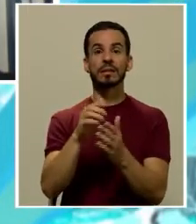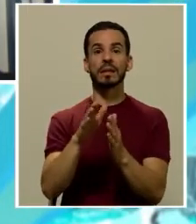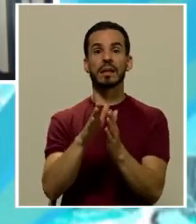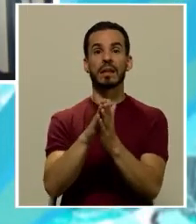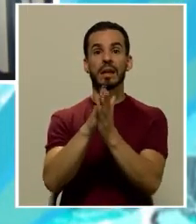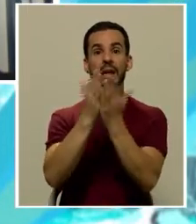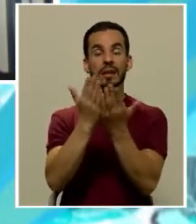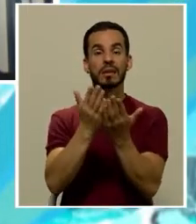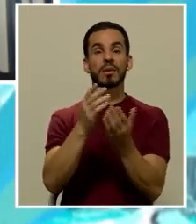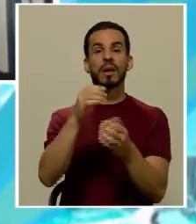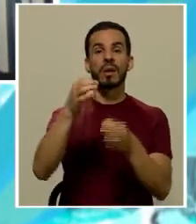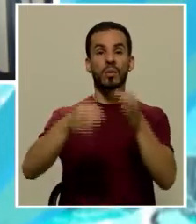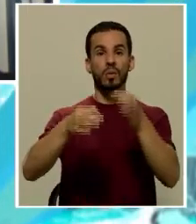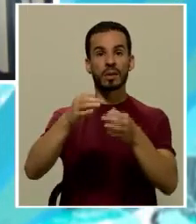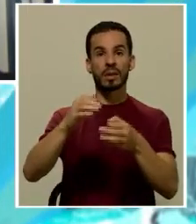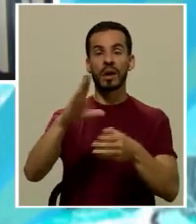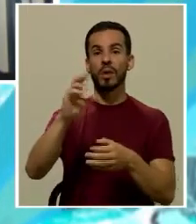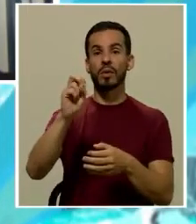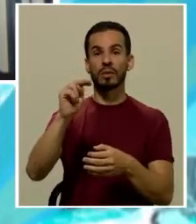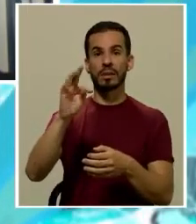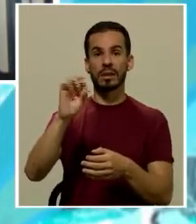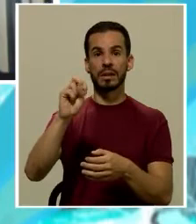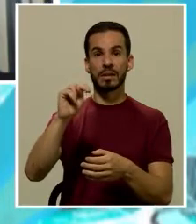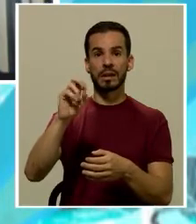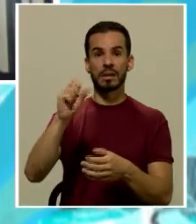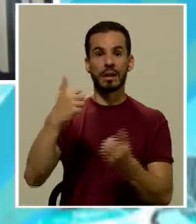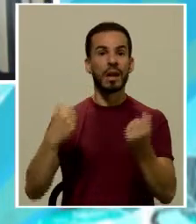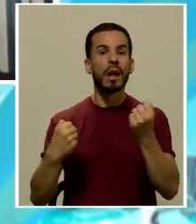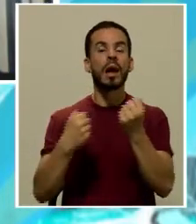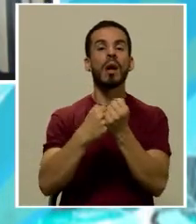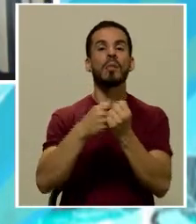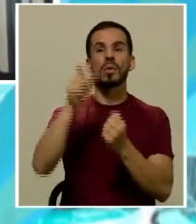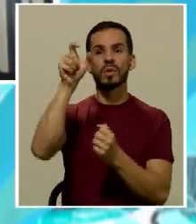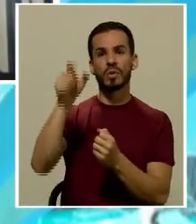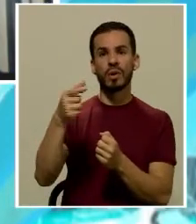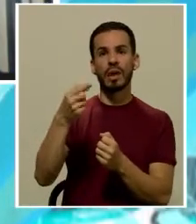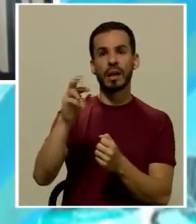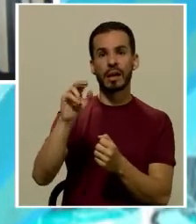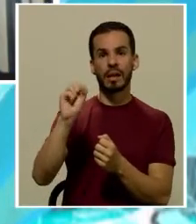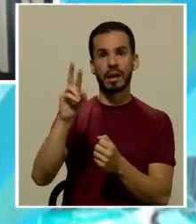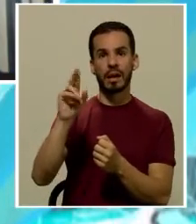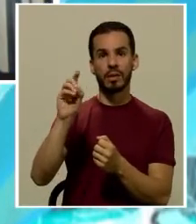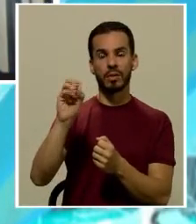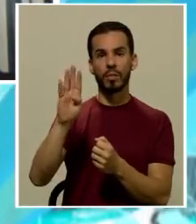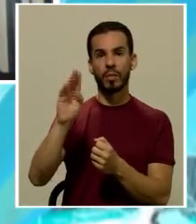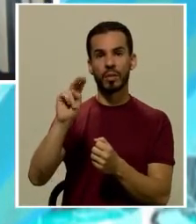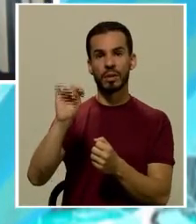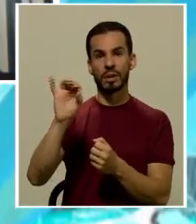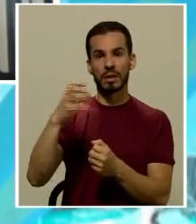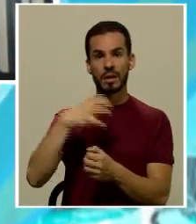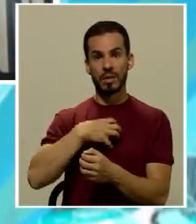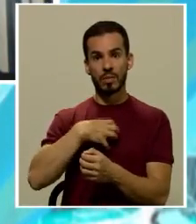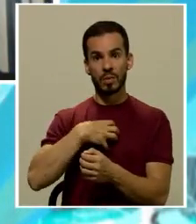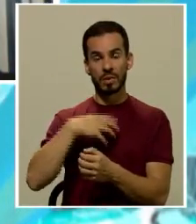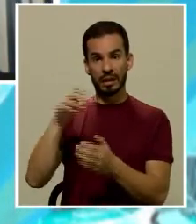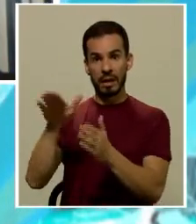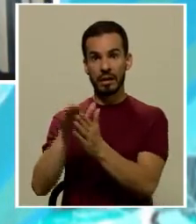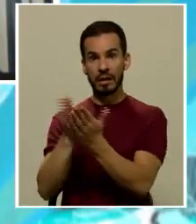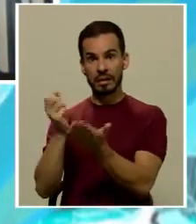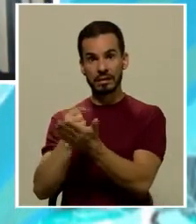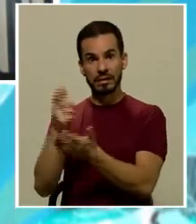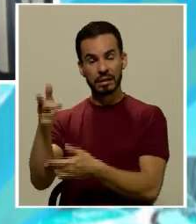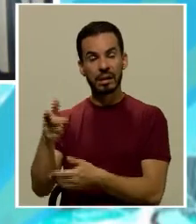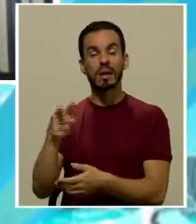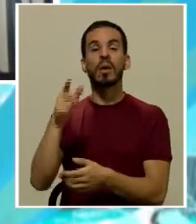jurídica continental pues agradecemos el apoyo de siempre del señor Gerardo Bonilla quien es el propietario de dicha editorial